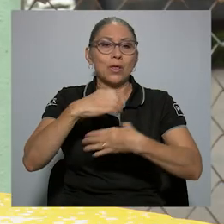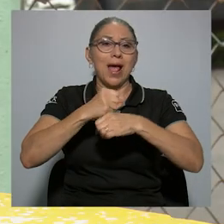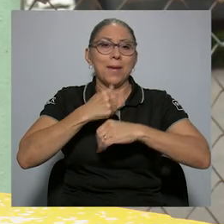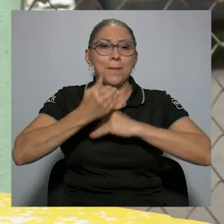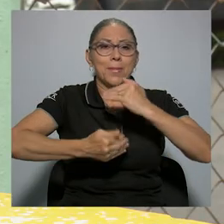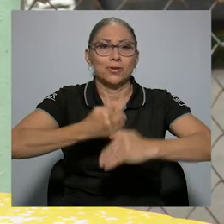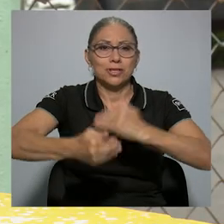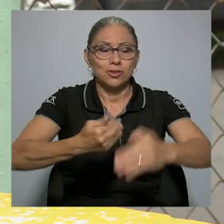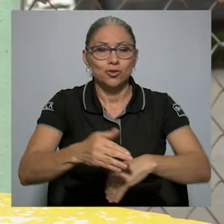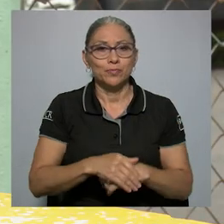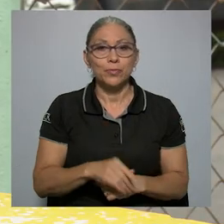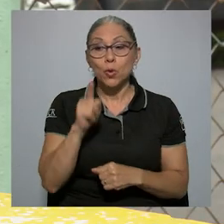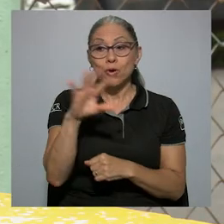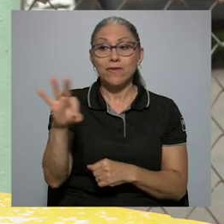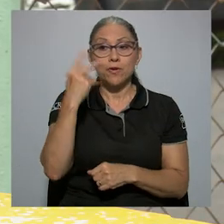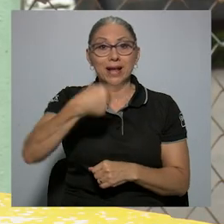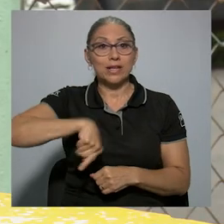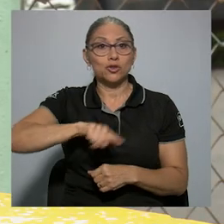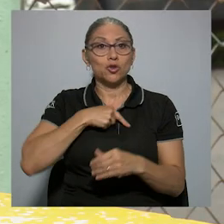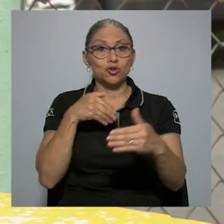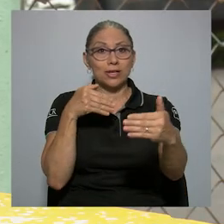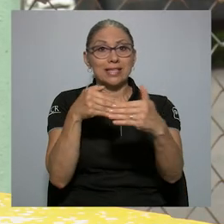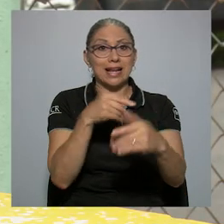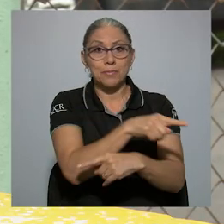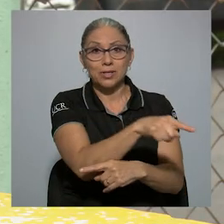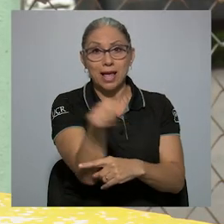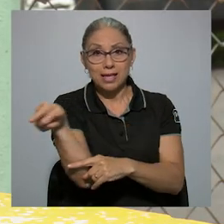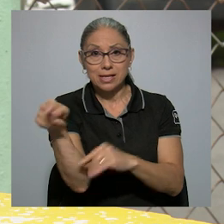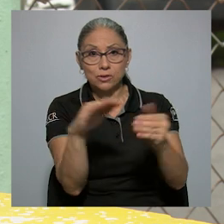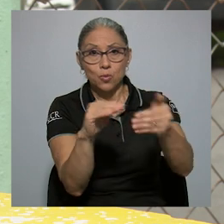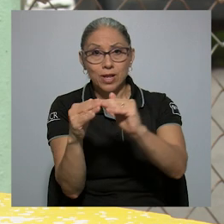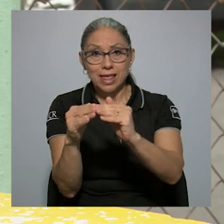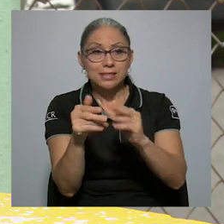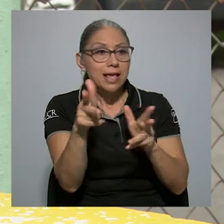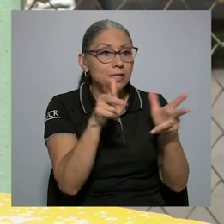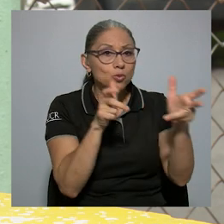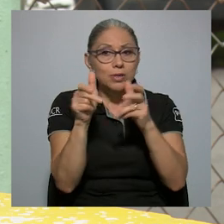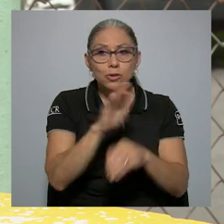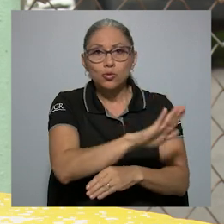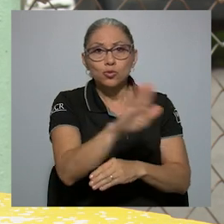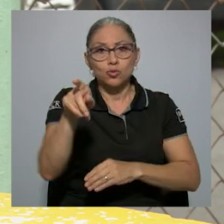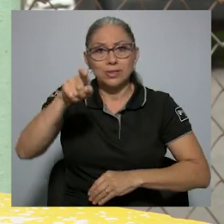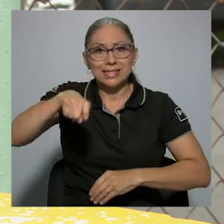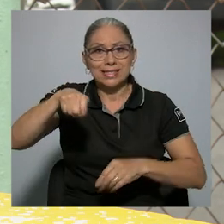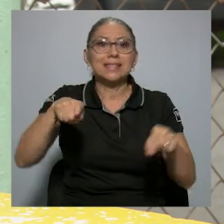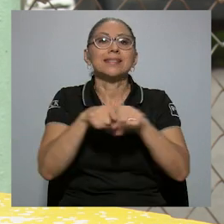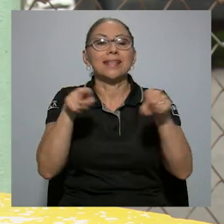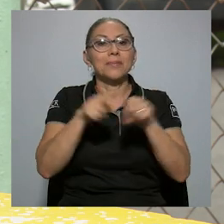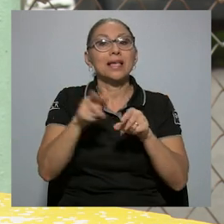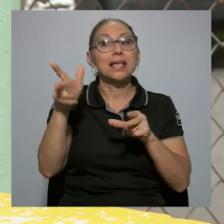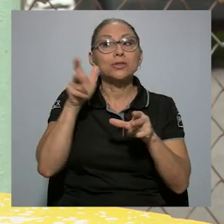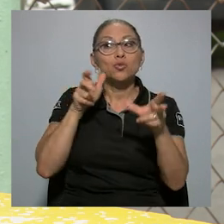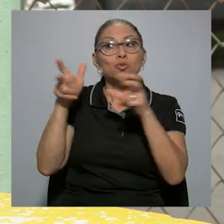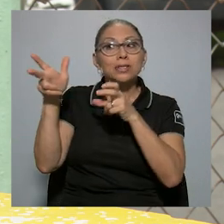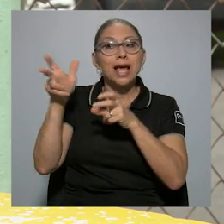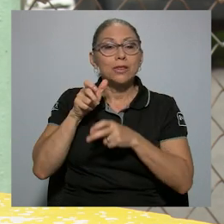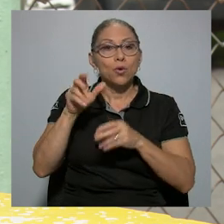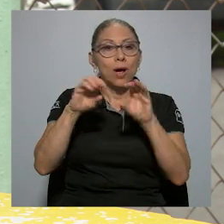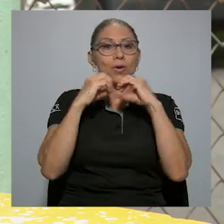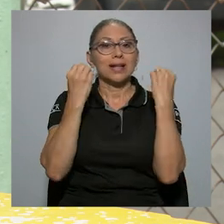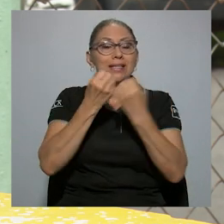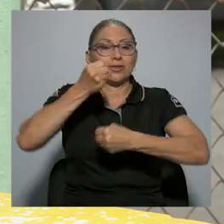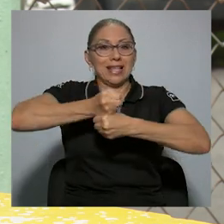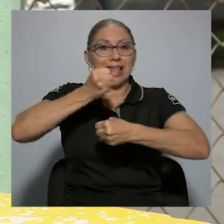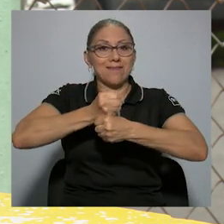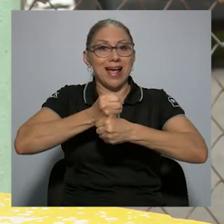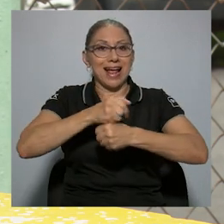Una de las formas que nosotros nos acercamos a las comunidades es escuchando las necesidades que ellos tienen y también escuchando a organizaciones que trabajan